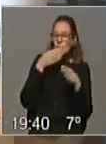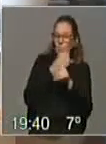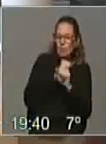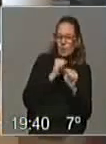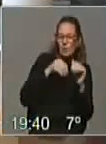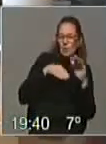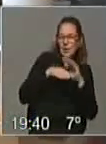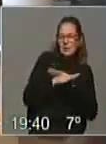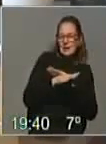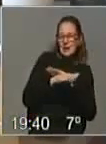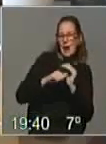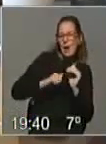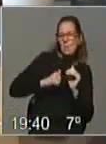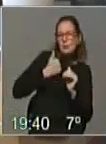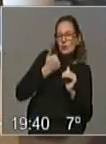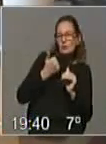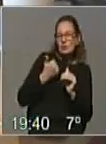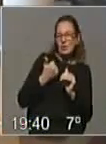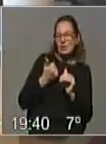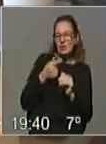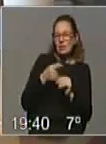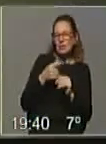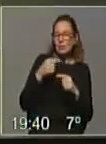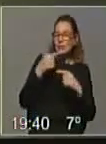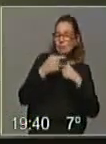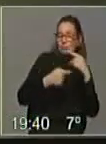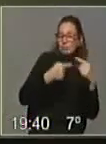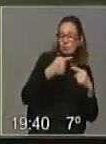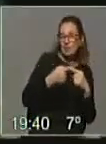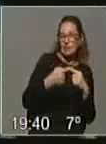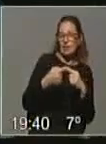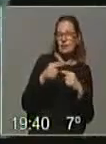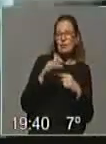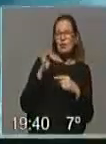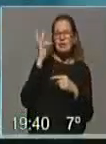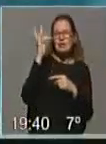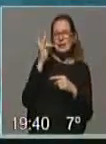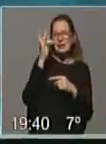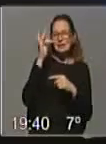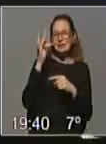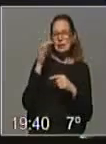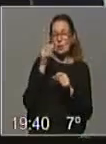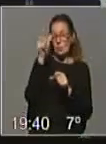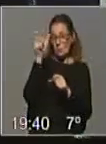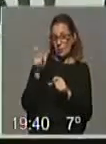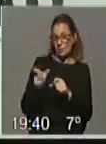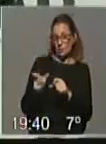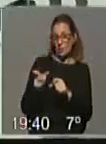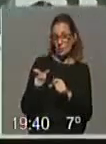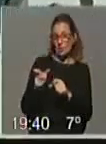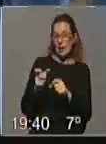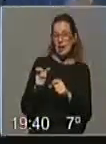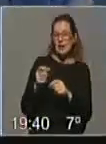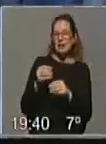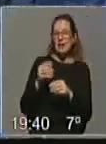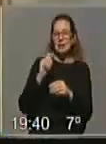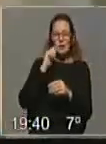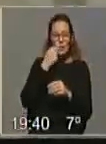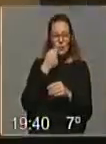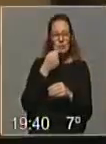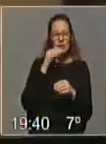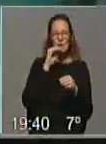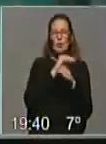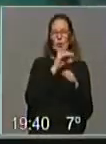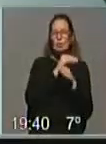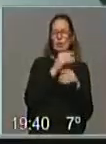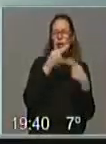aprovechar ese hueco y avanzar. Los talleres están dirigidos a personas que se vinculen con el entorno cultural